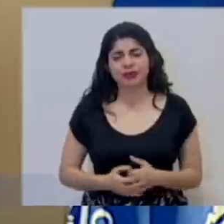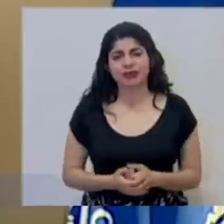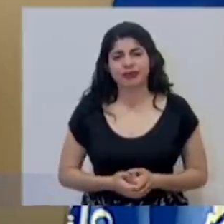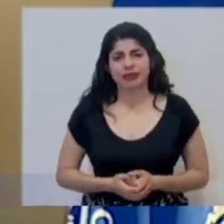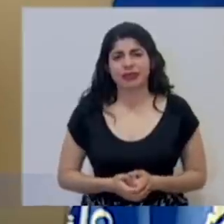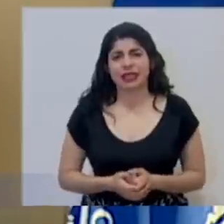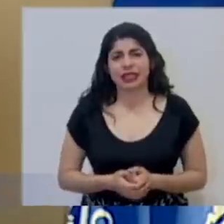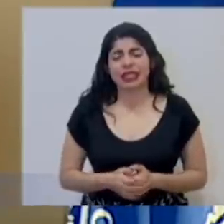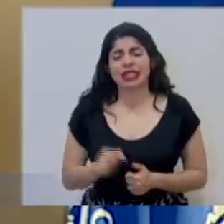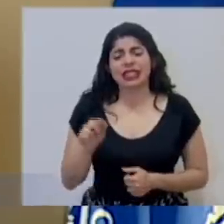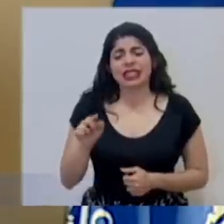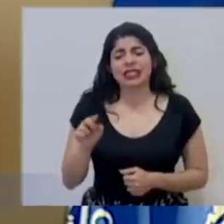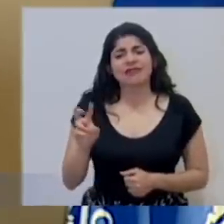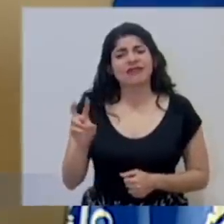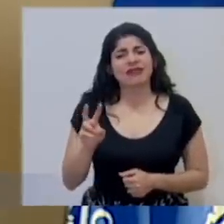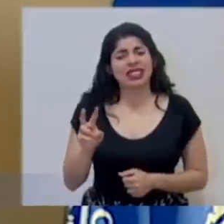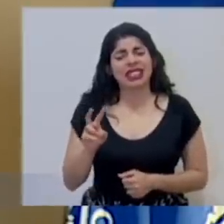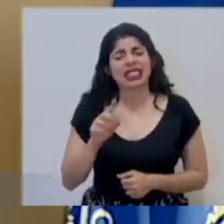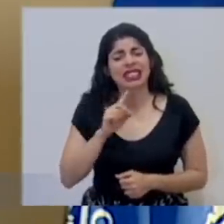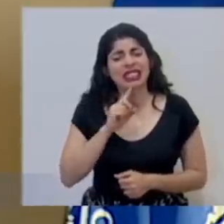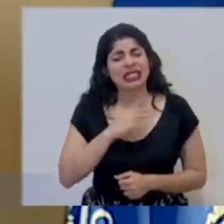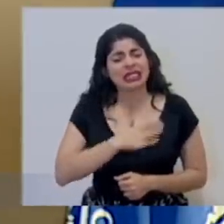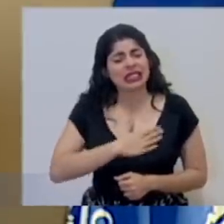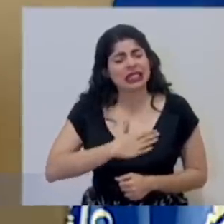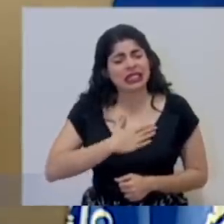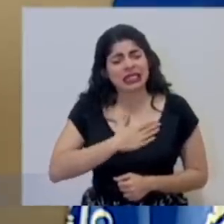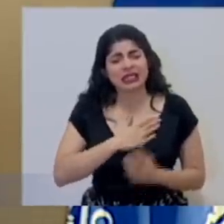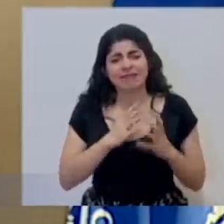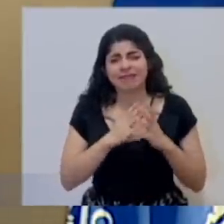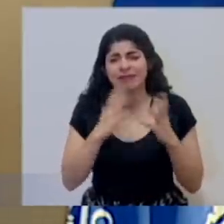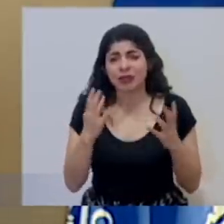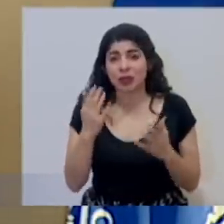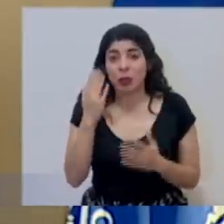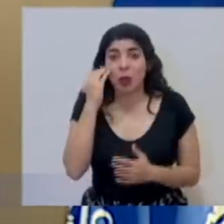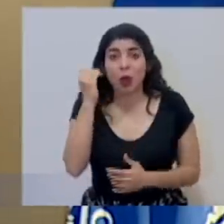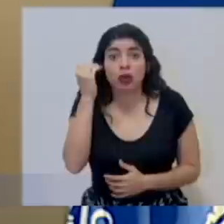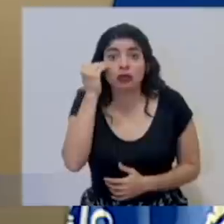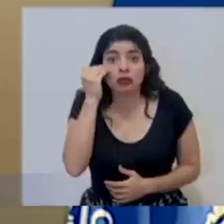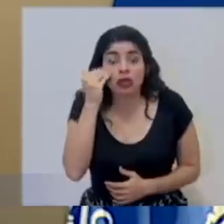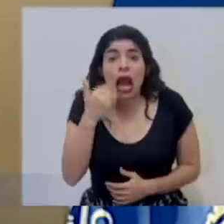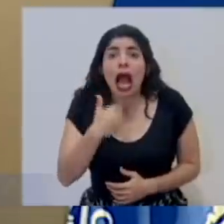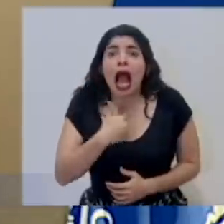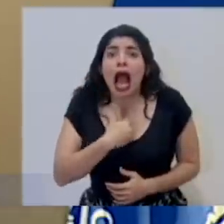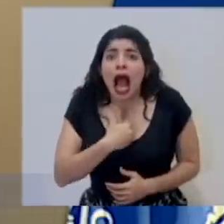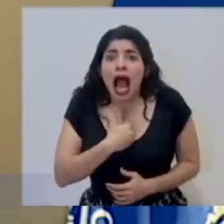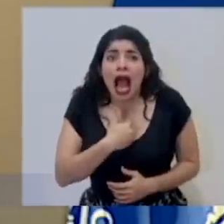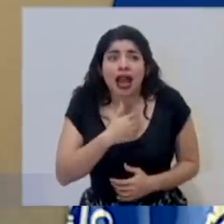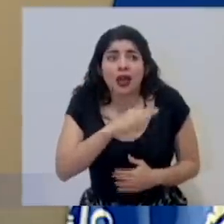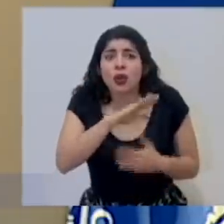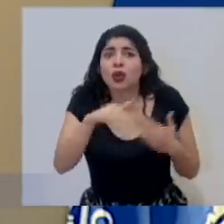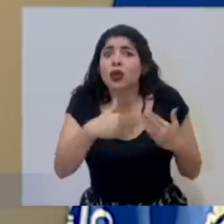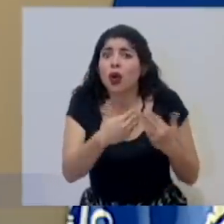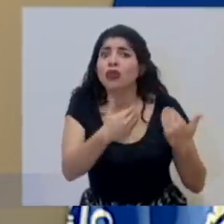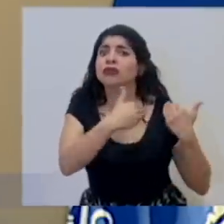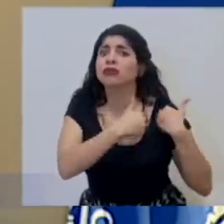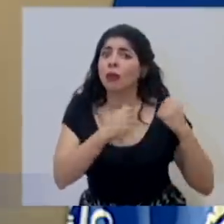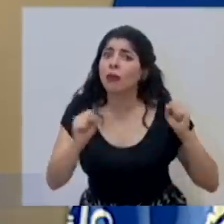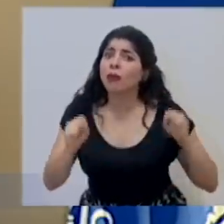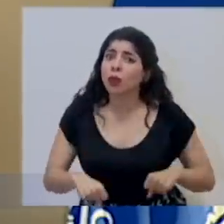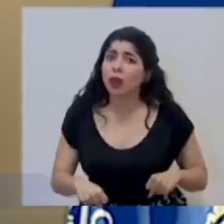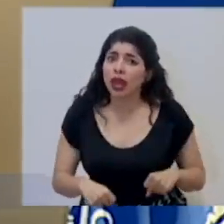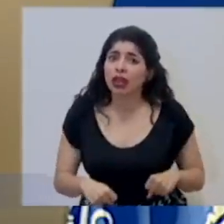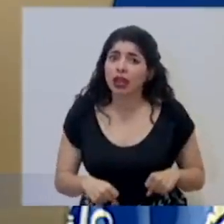Y es muy lamentable, como les indicaba anteriormente, saber que tenemos todo en nuestras manos